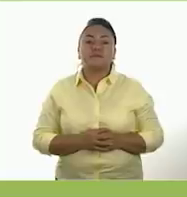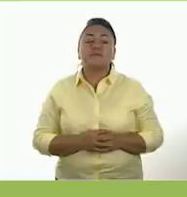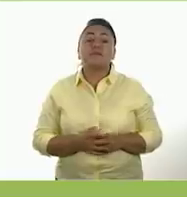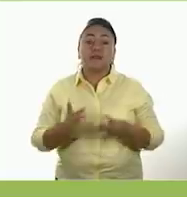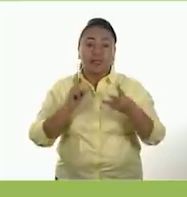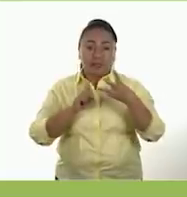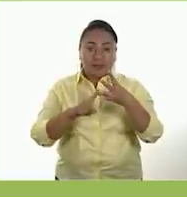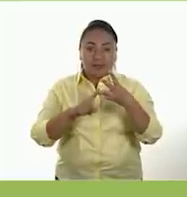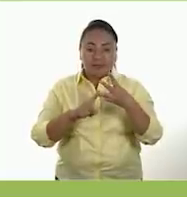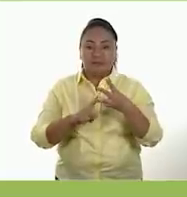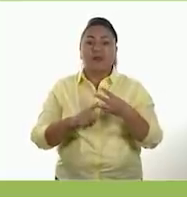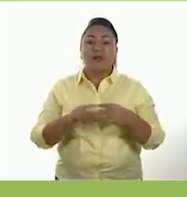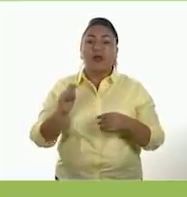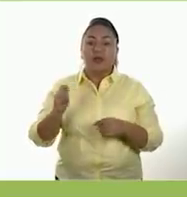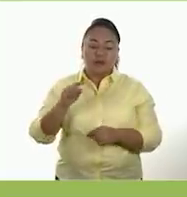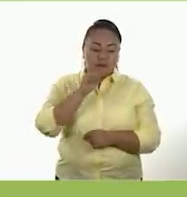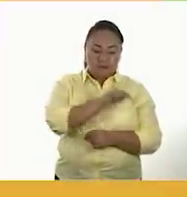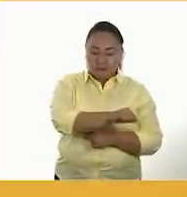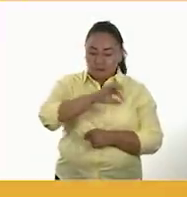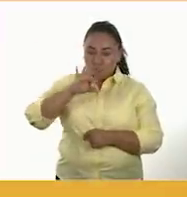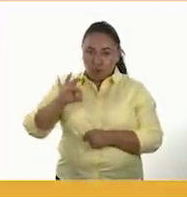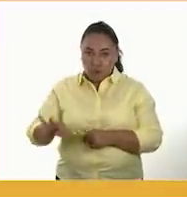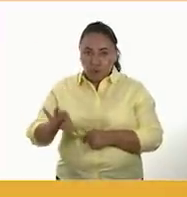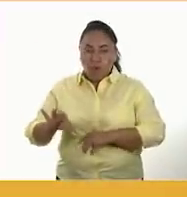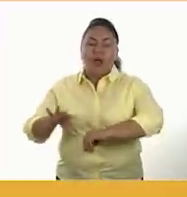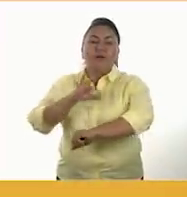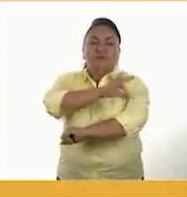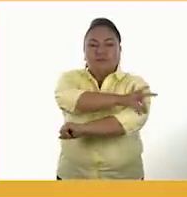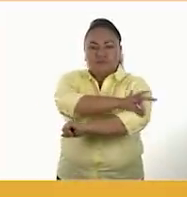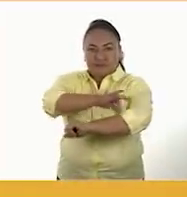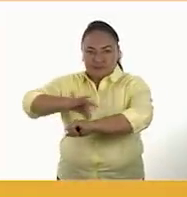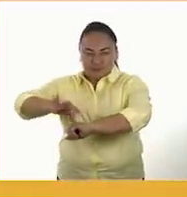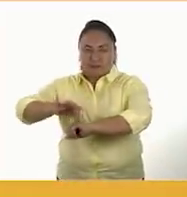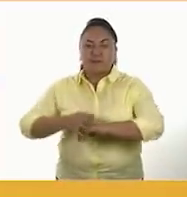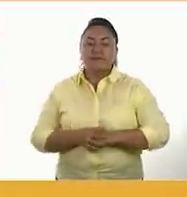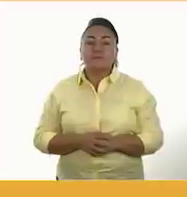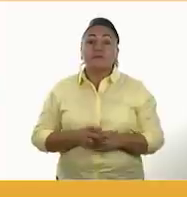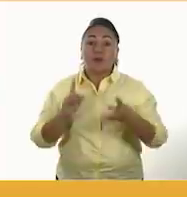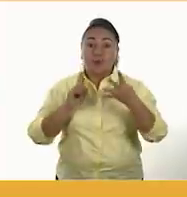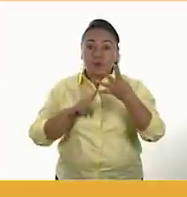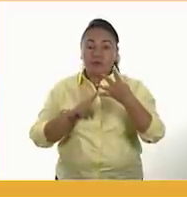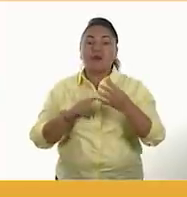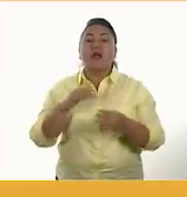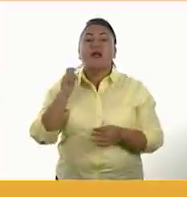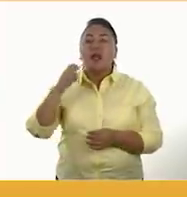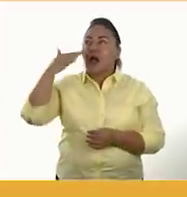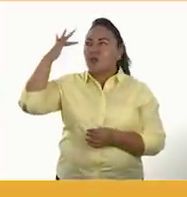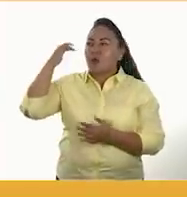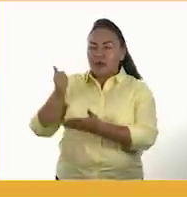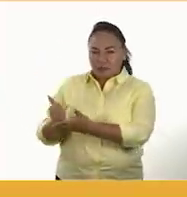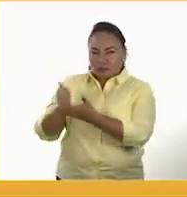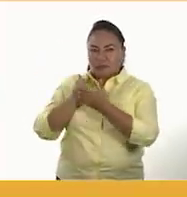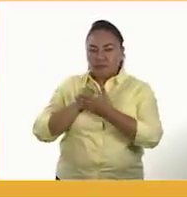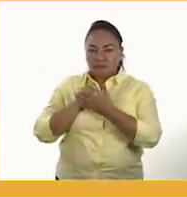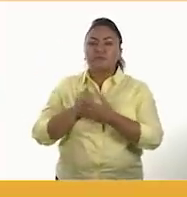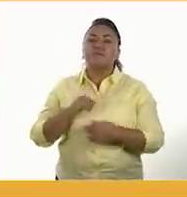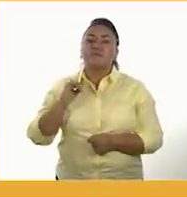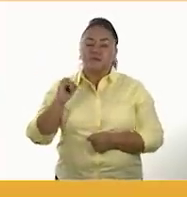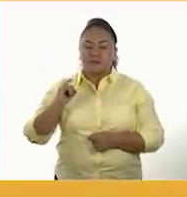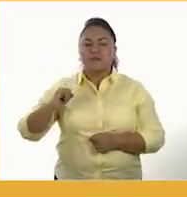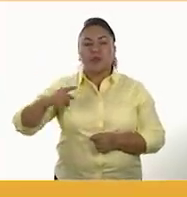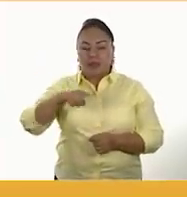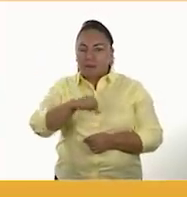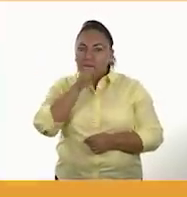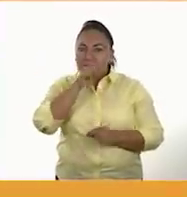Traza la línea horizontal entre los dos puntos. 4. Con ayuda de un adulto, corta sobre la línea